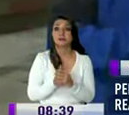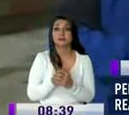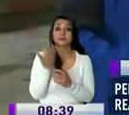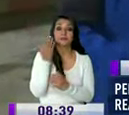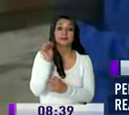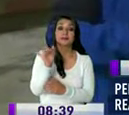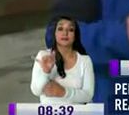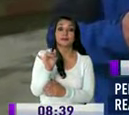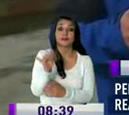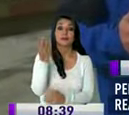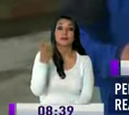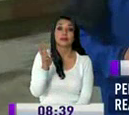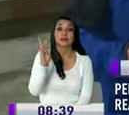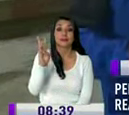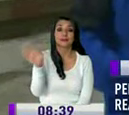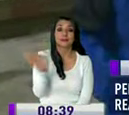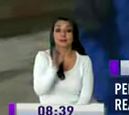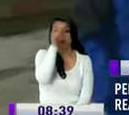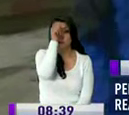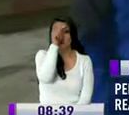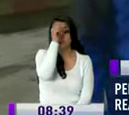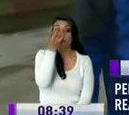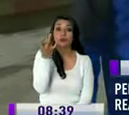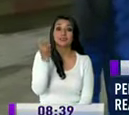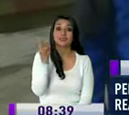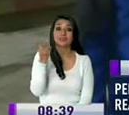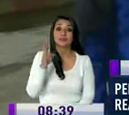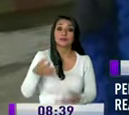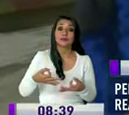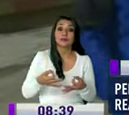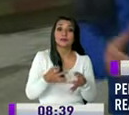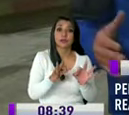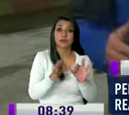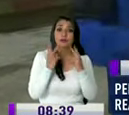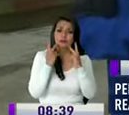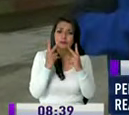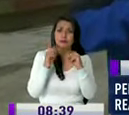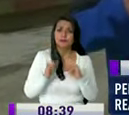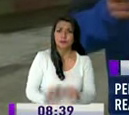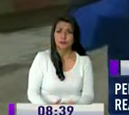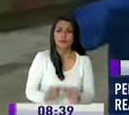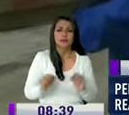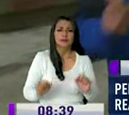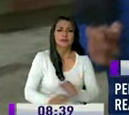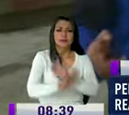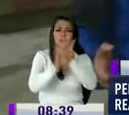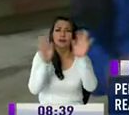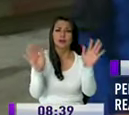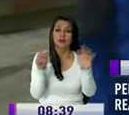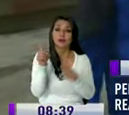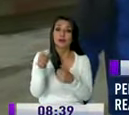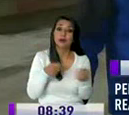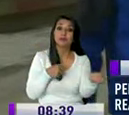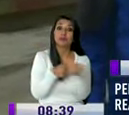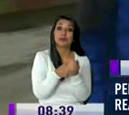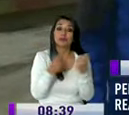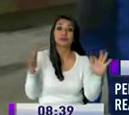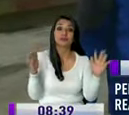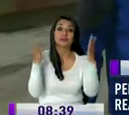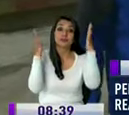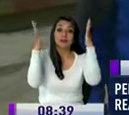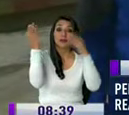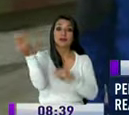sábado 16 y domingo 17 en donde pues pudimos nosotros constatar el apoyo que tuvimos de las